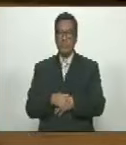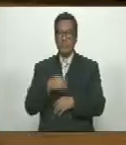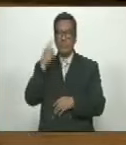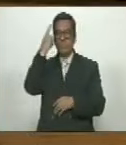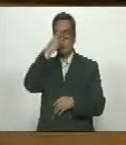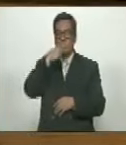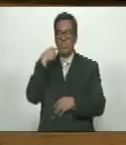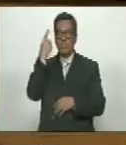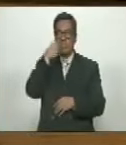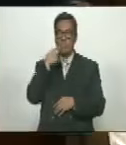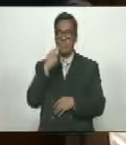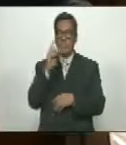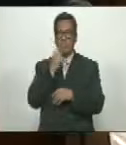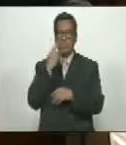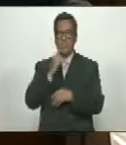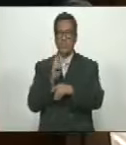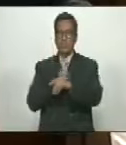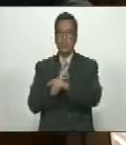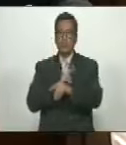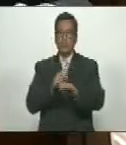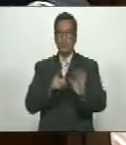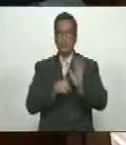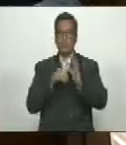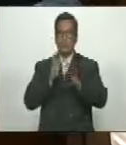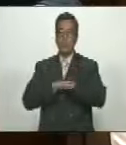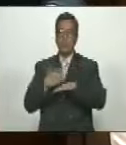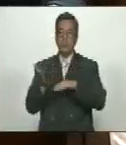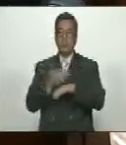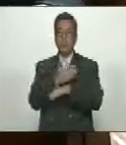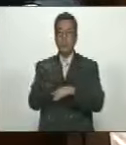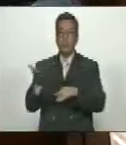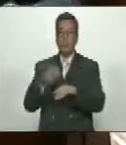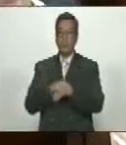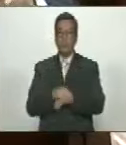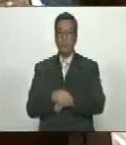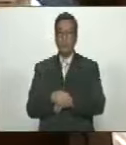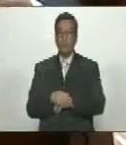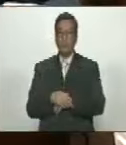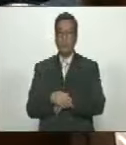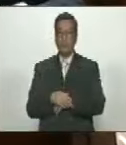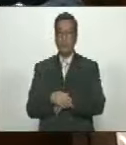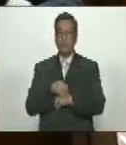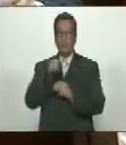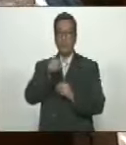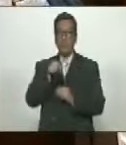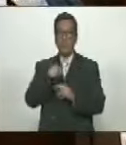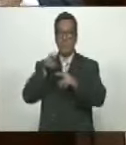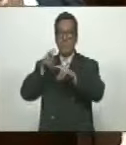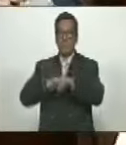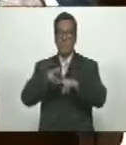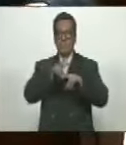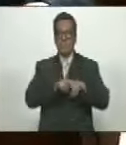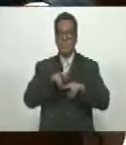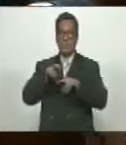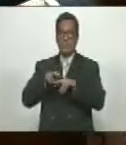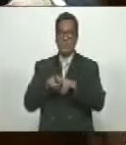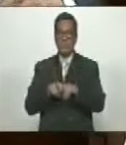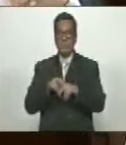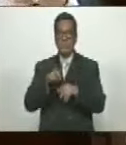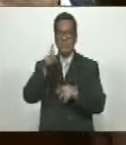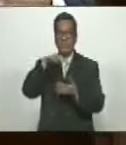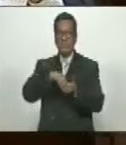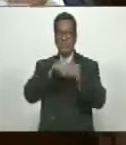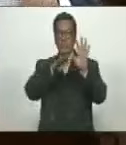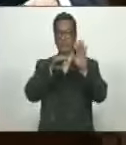cae demasiado rápido la careta porque si ustedes allí mismo no están sentados pero en el año